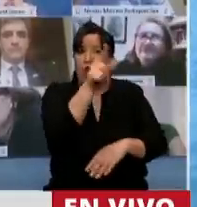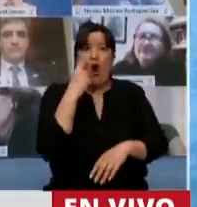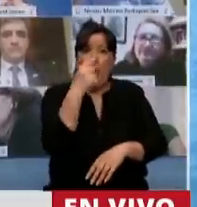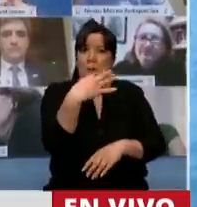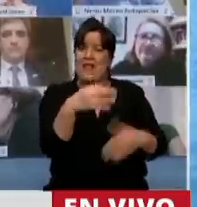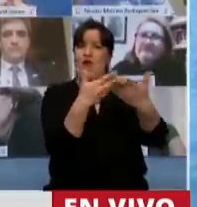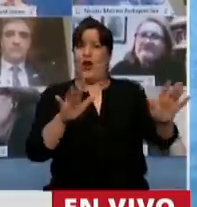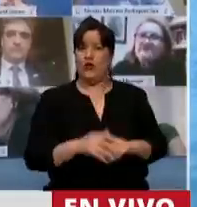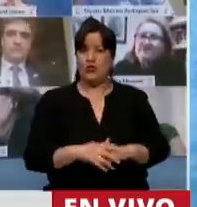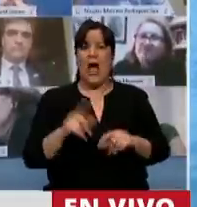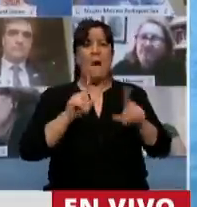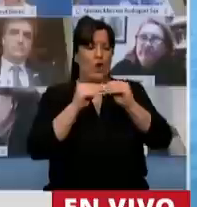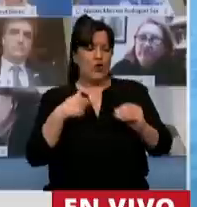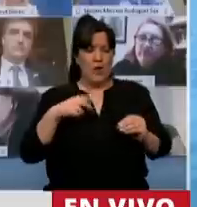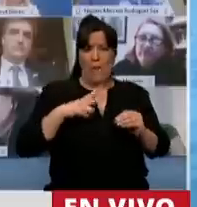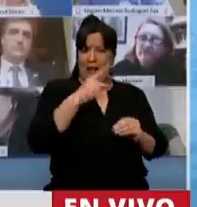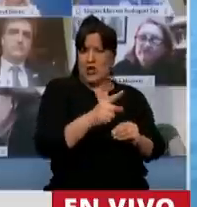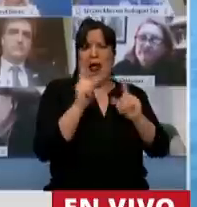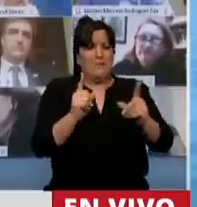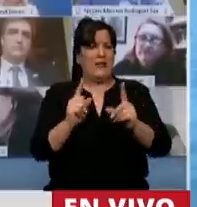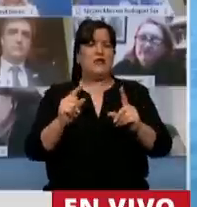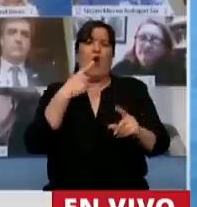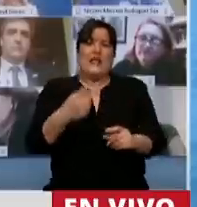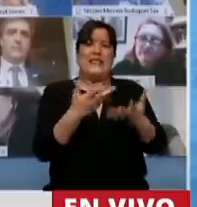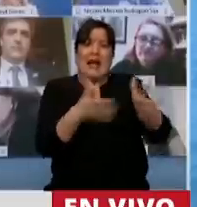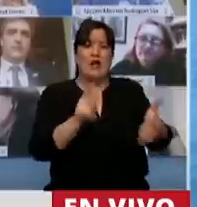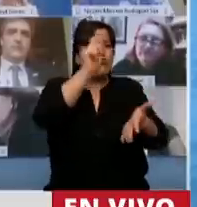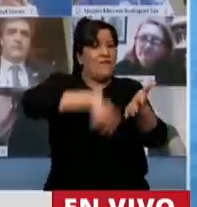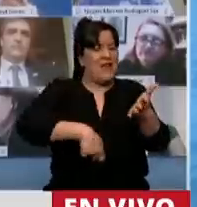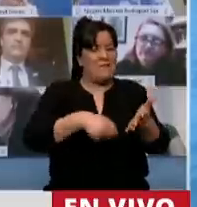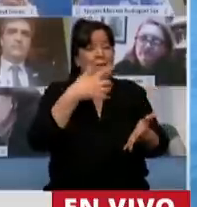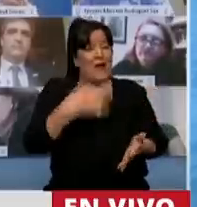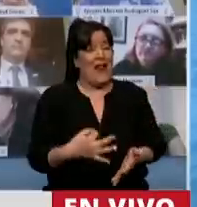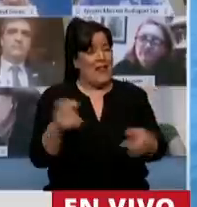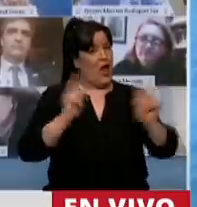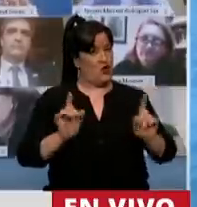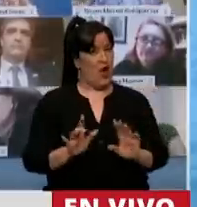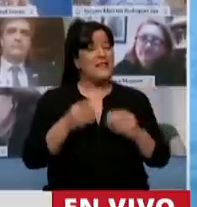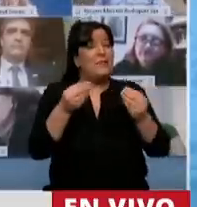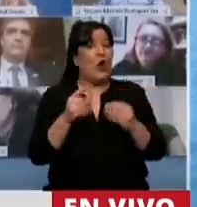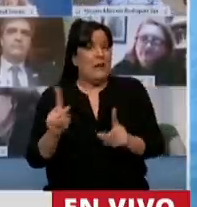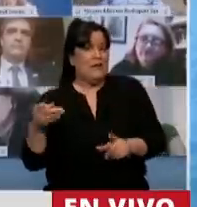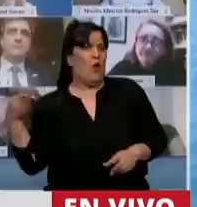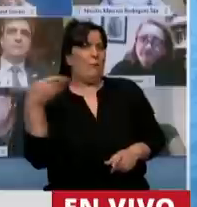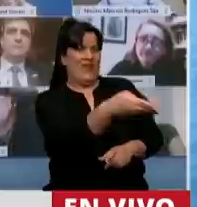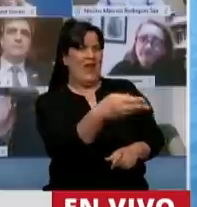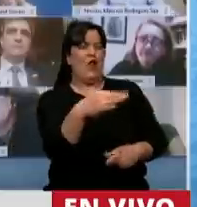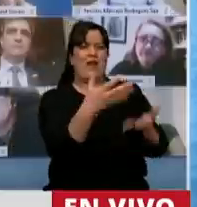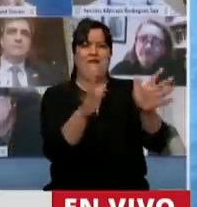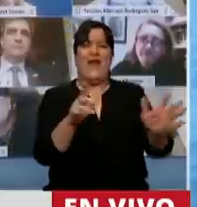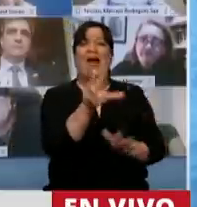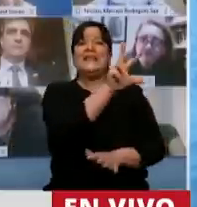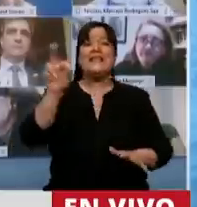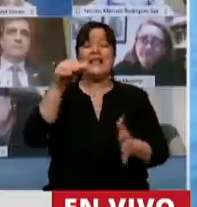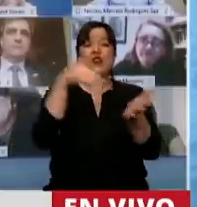y no por motivos particulares, como decía la renuncia que firmó, sino porque le pidieron que le diera 300